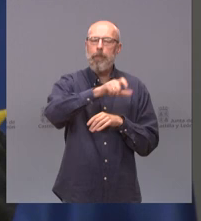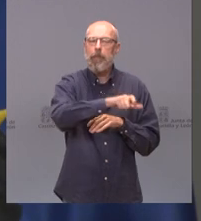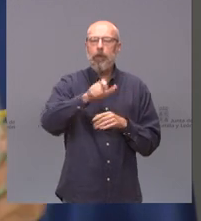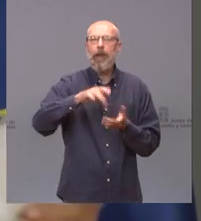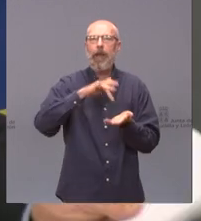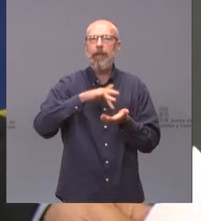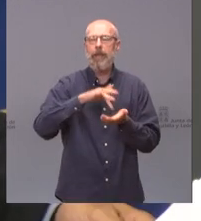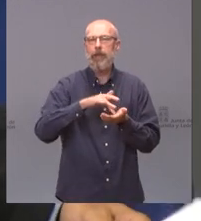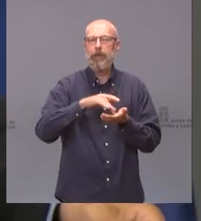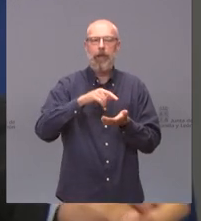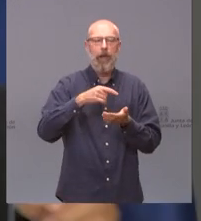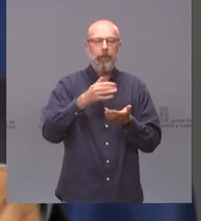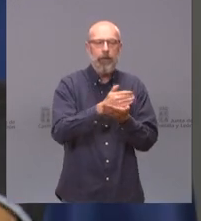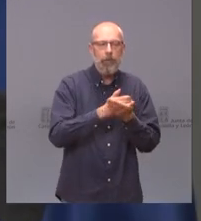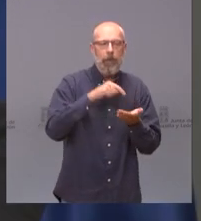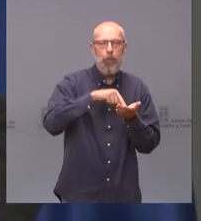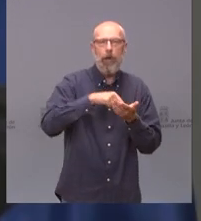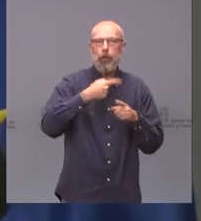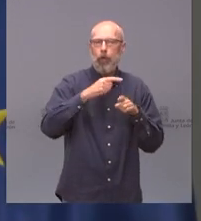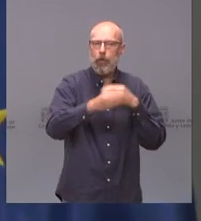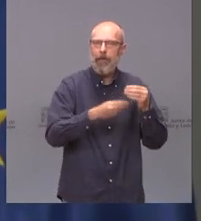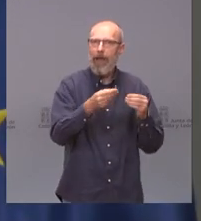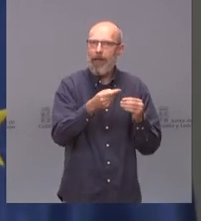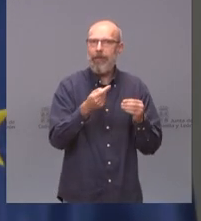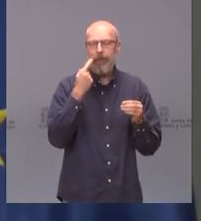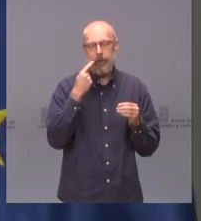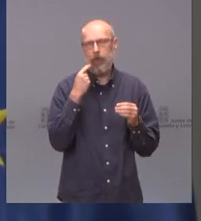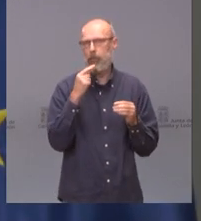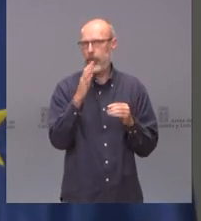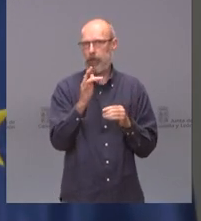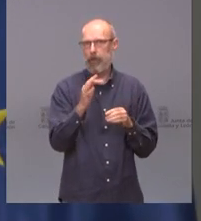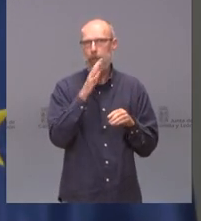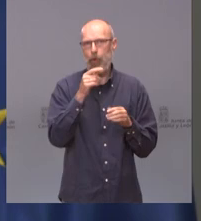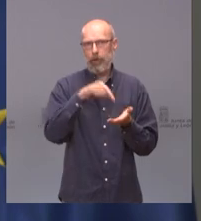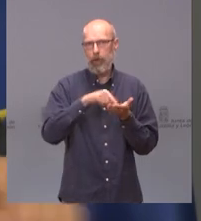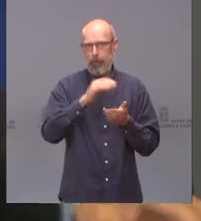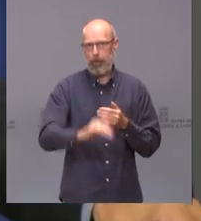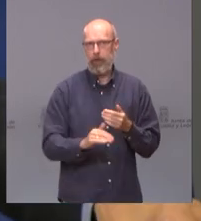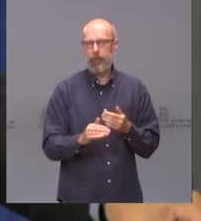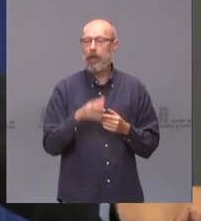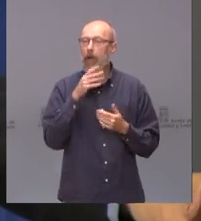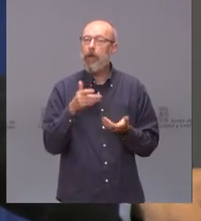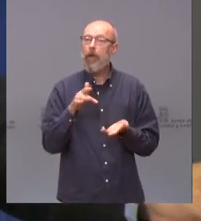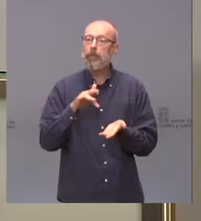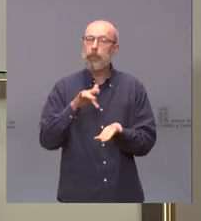nuestra economía. Sin más, quedamos a su disposición para las preguntas que quieran hacernos.